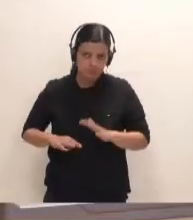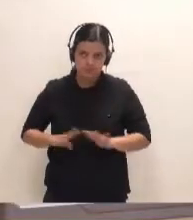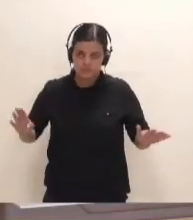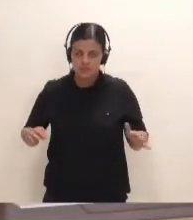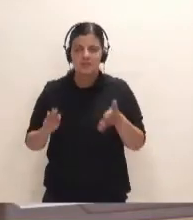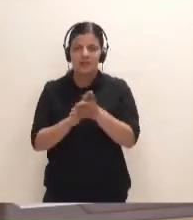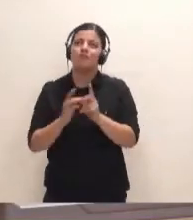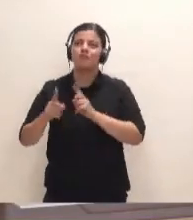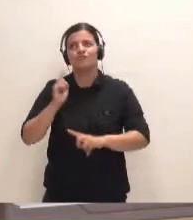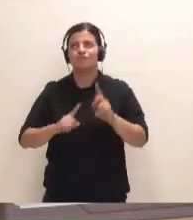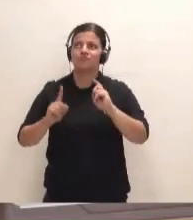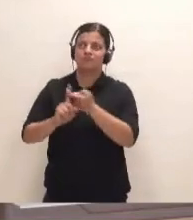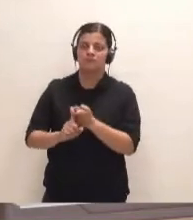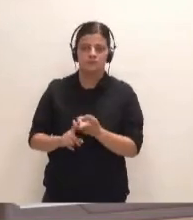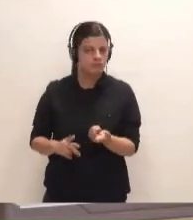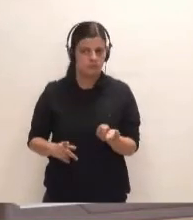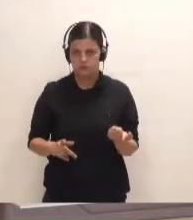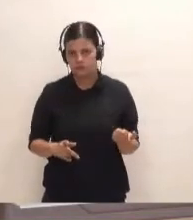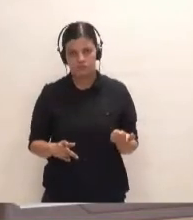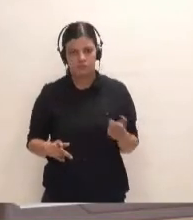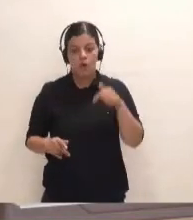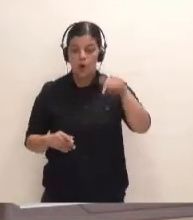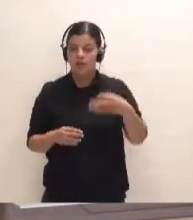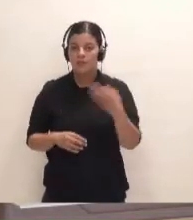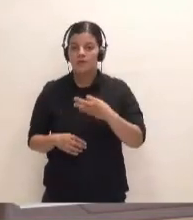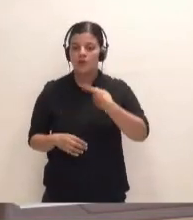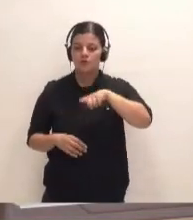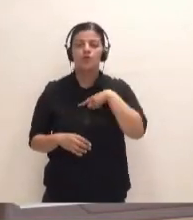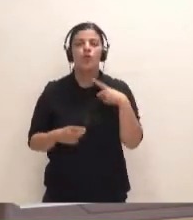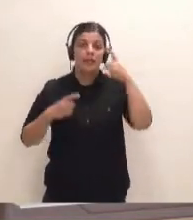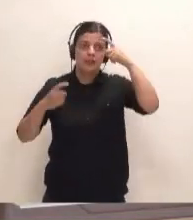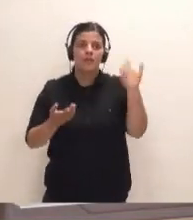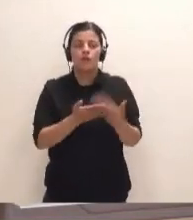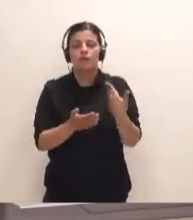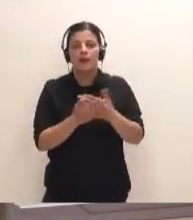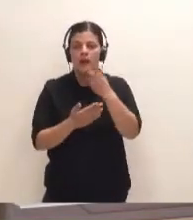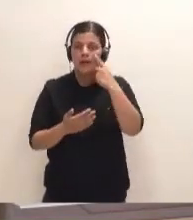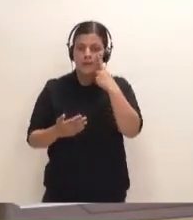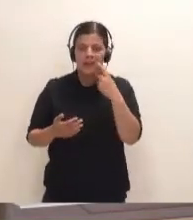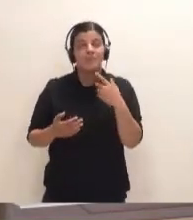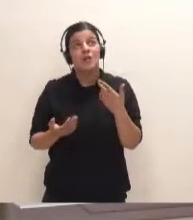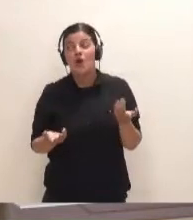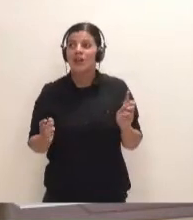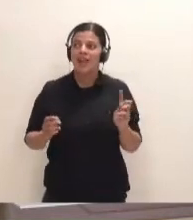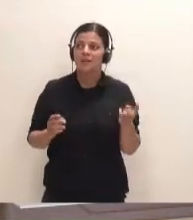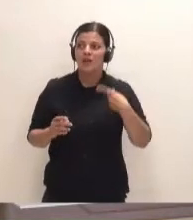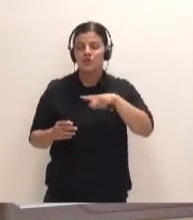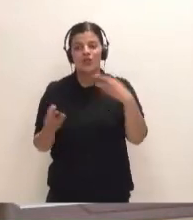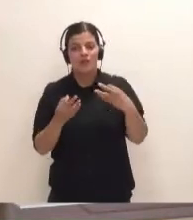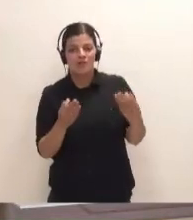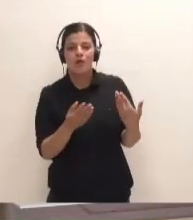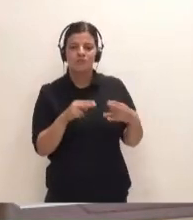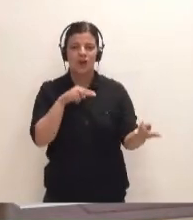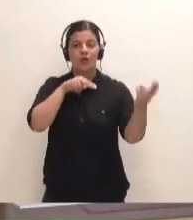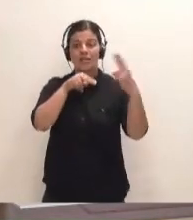de problemas. ¿Y qué es lo que está pasando hoy aquí? Que lo estamos intentando justificar con que es que tenemos que garantizar